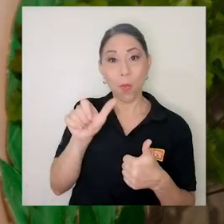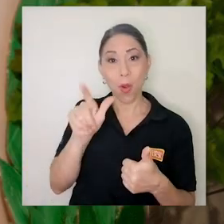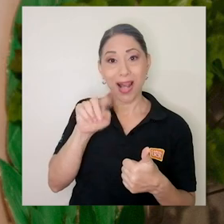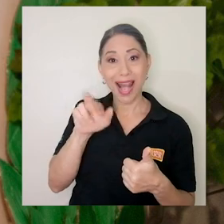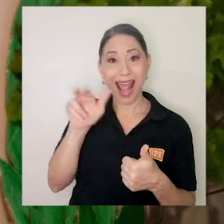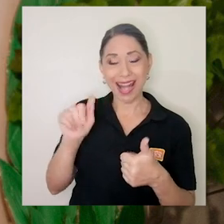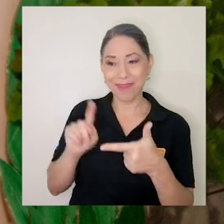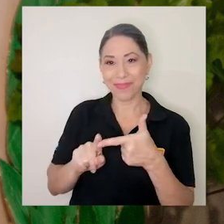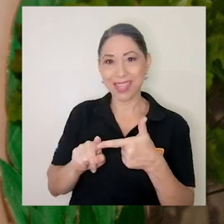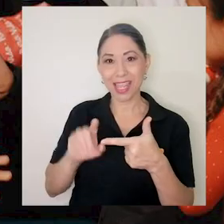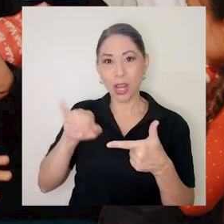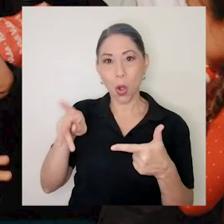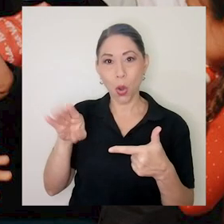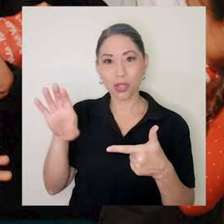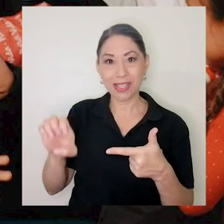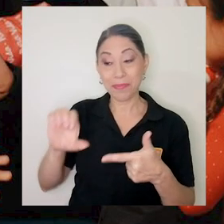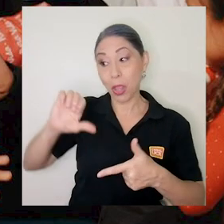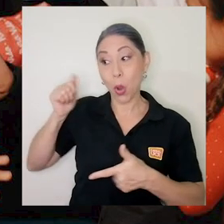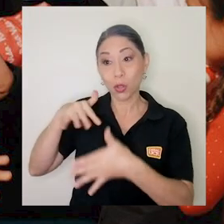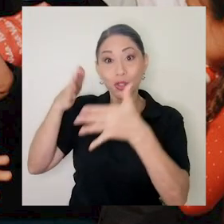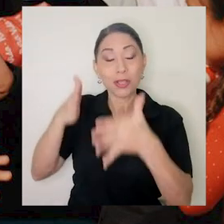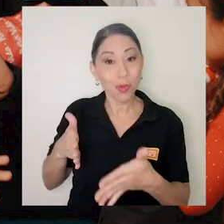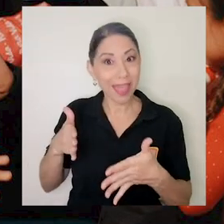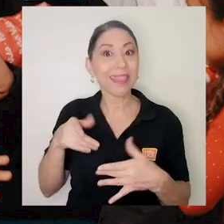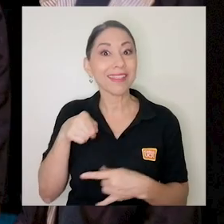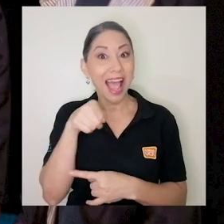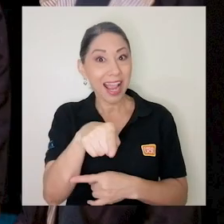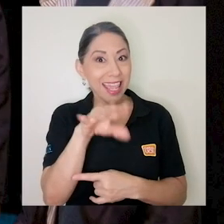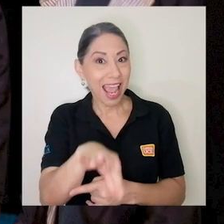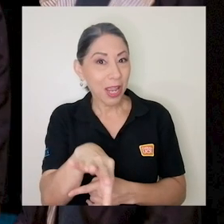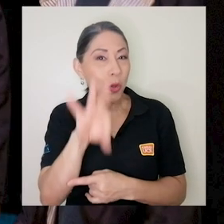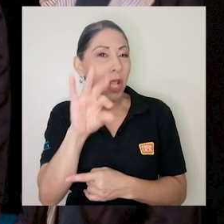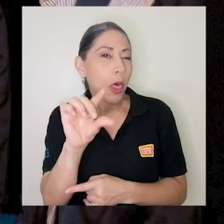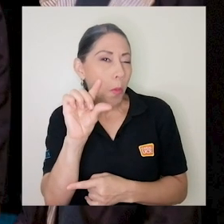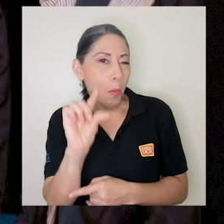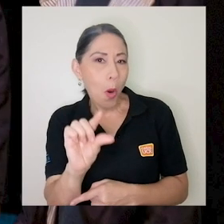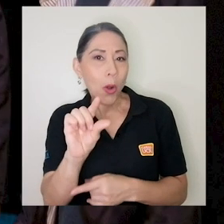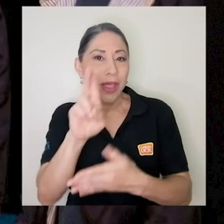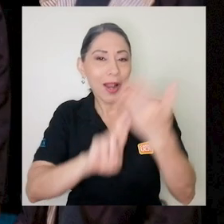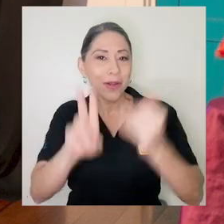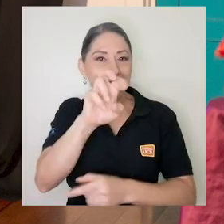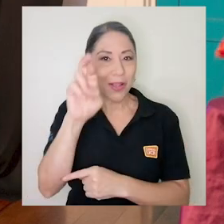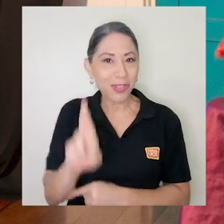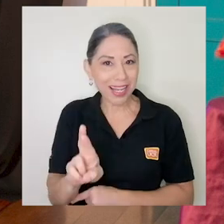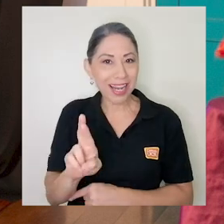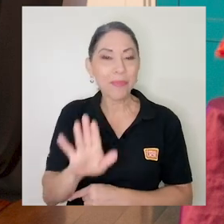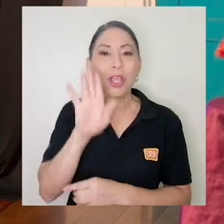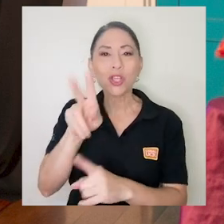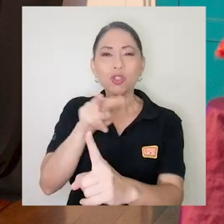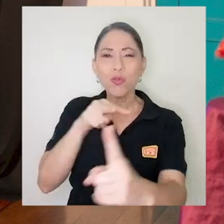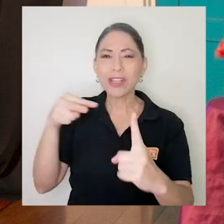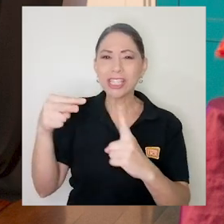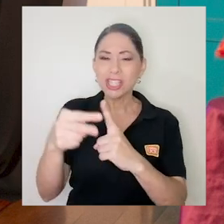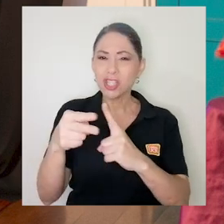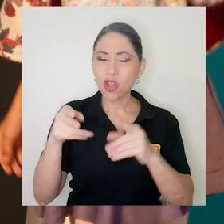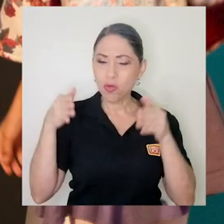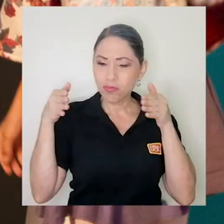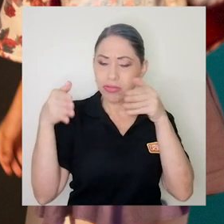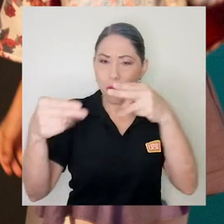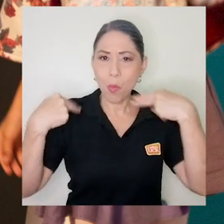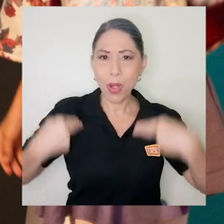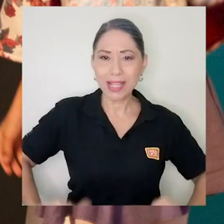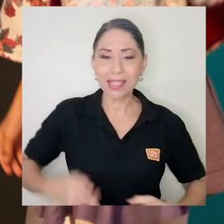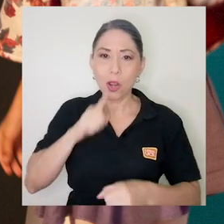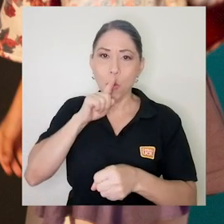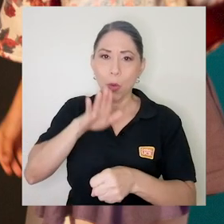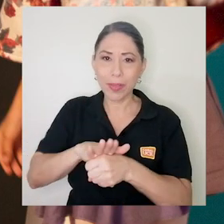estudiantes han encontrado en Casa Maga un poco de la Universidad de Costa Rica, de su visión humanista y su compromiso